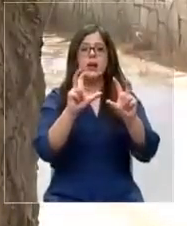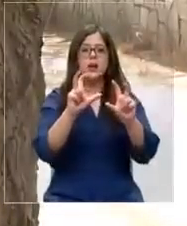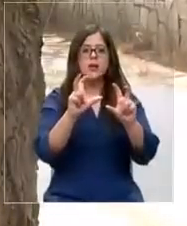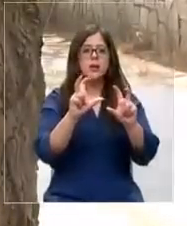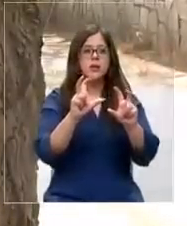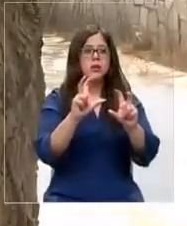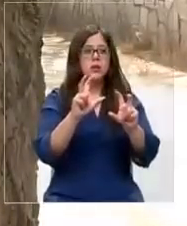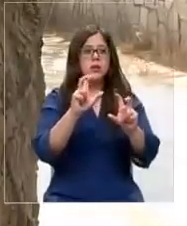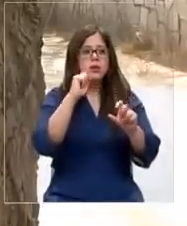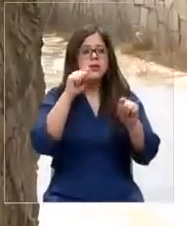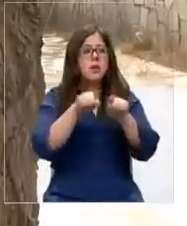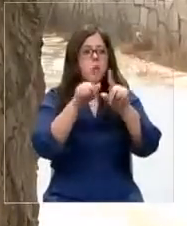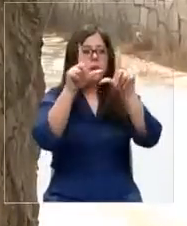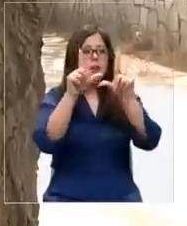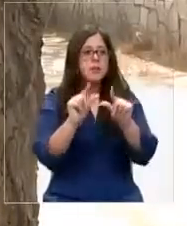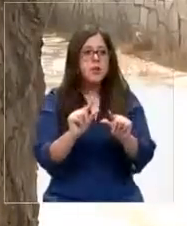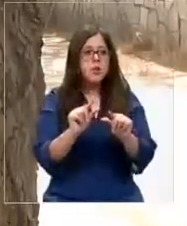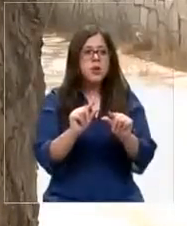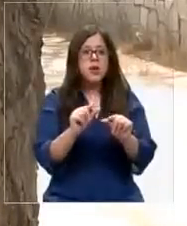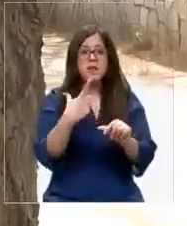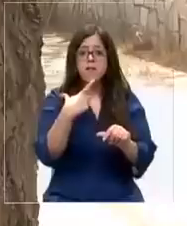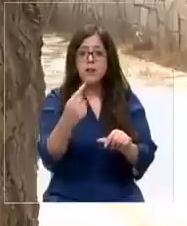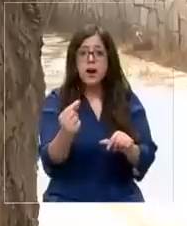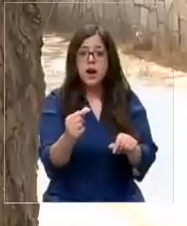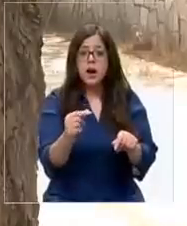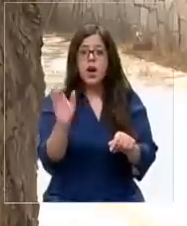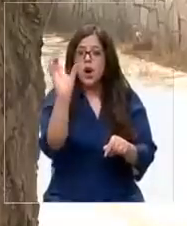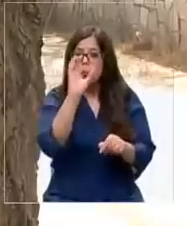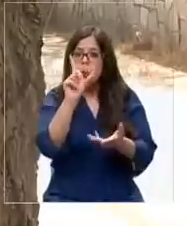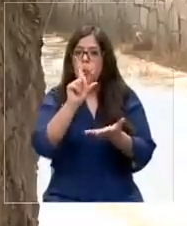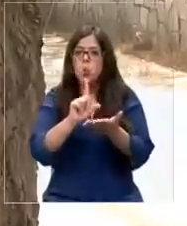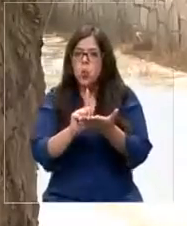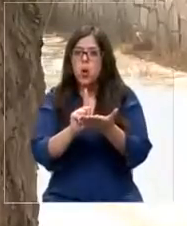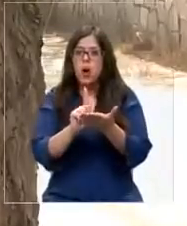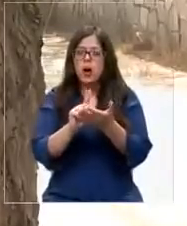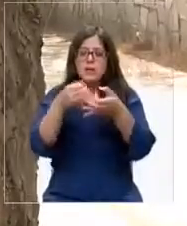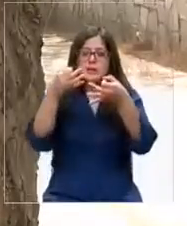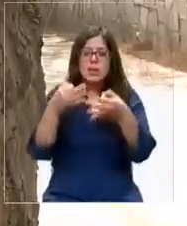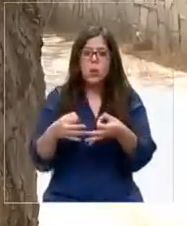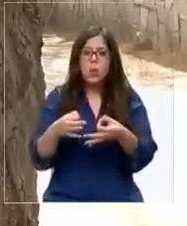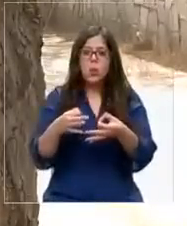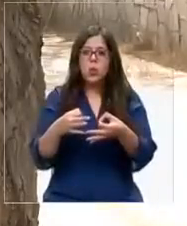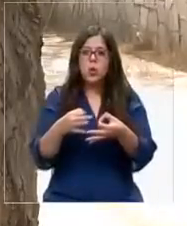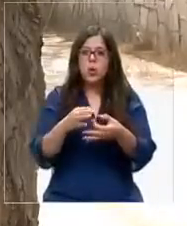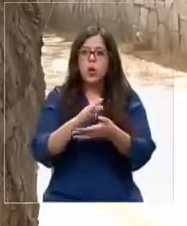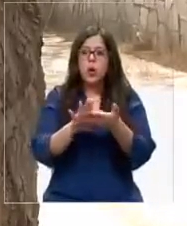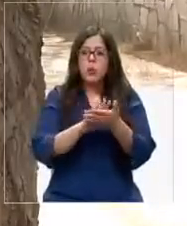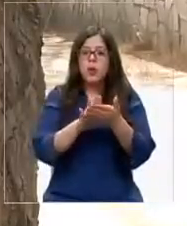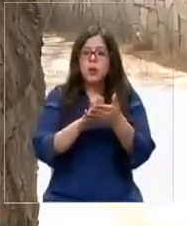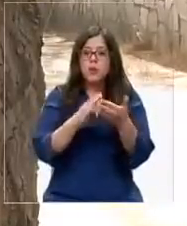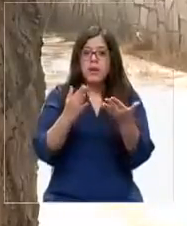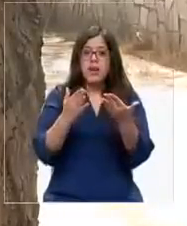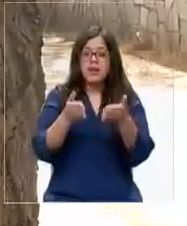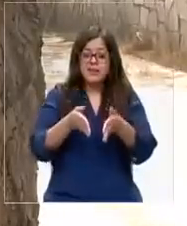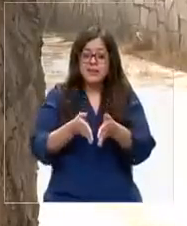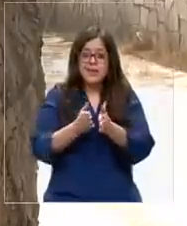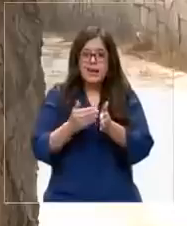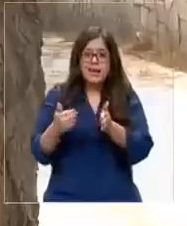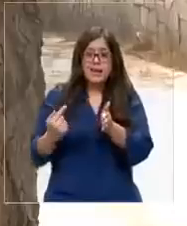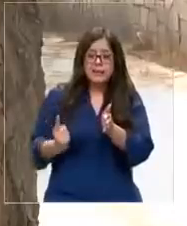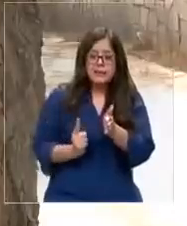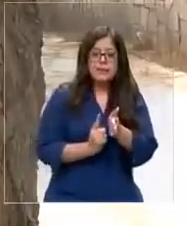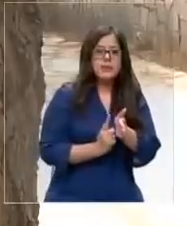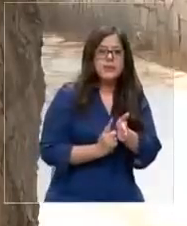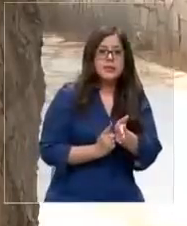que es disminuir la velocidad. Ojalá buscar un lugar seguro donde aparcar. Puede ser muy pegado a la acera. Y si no,